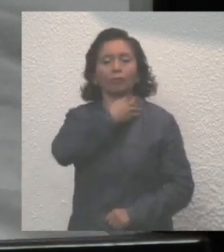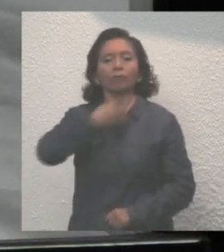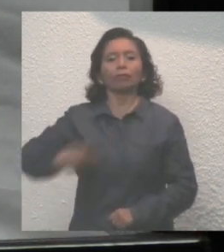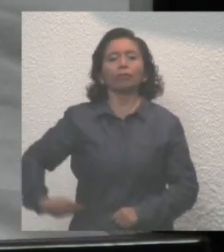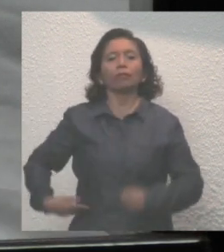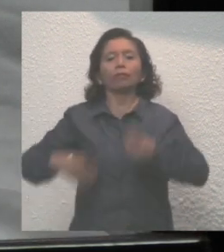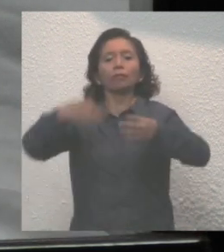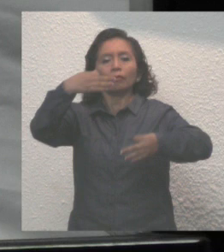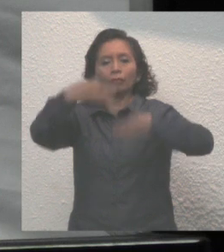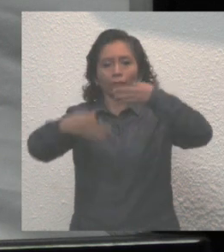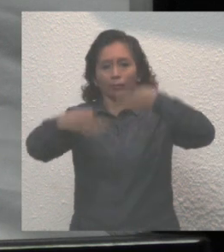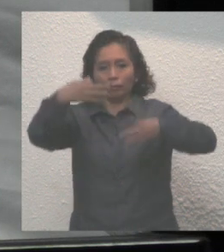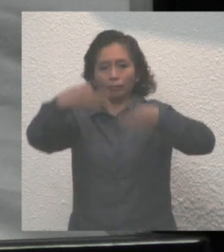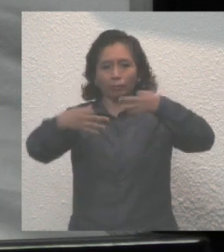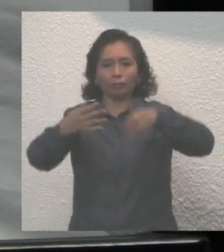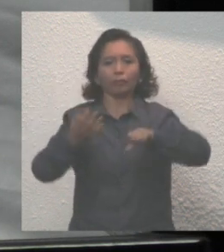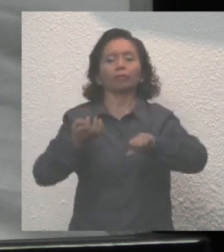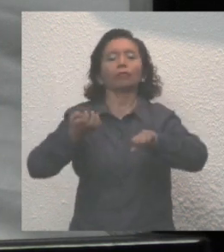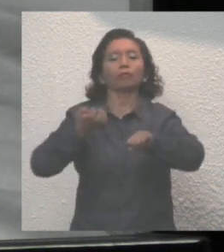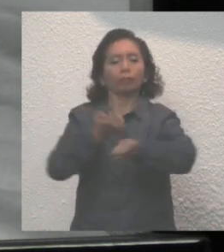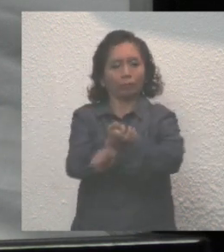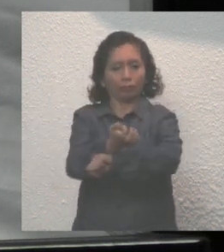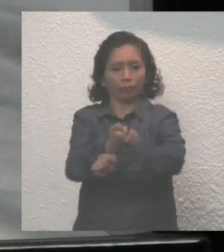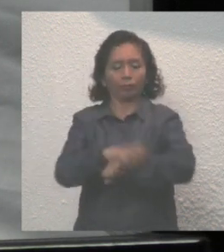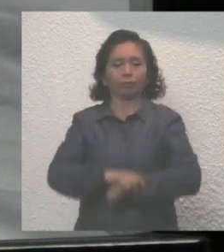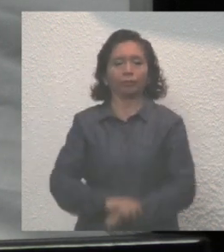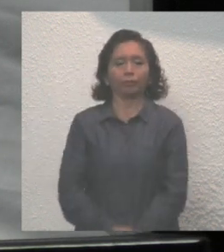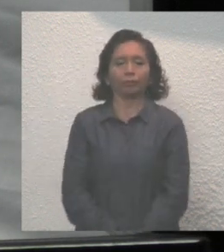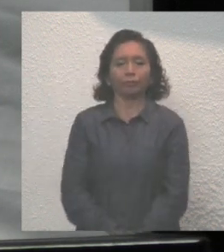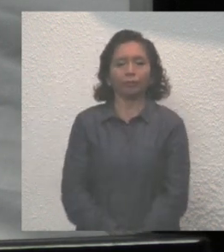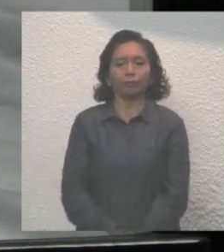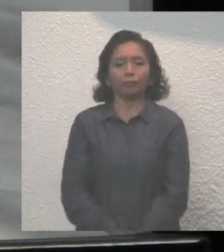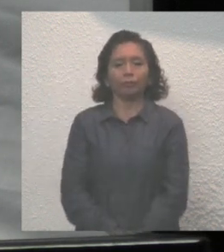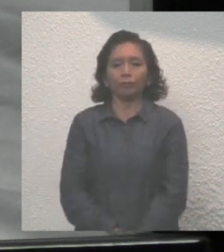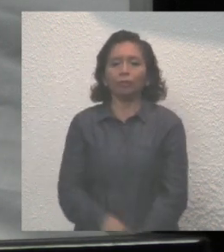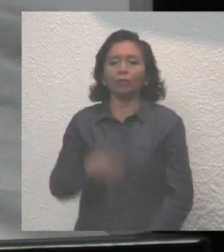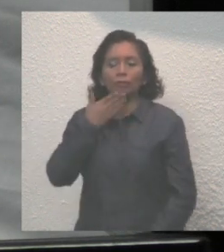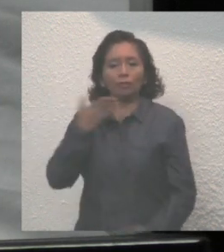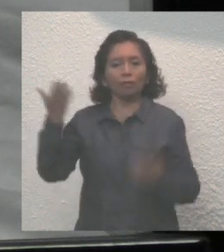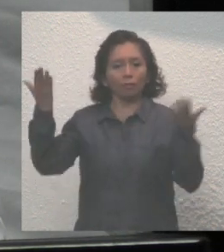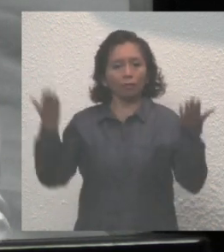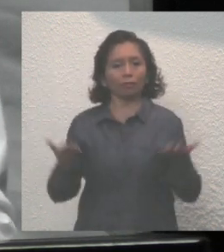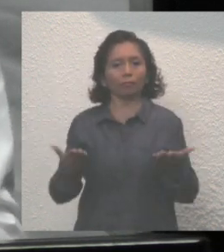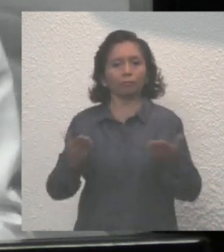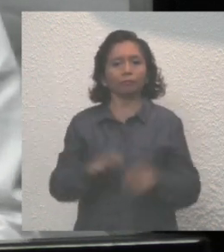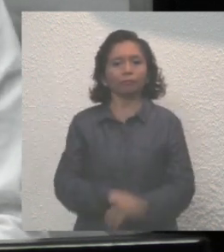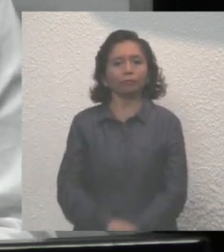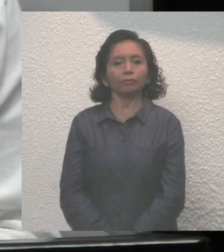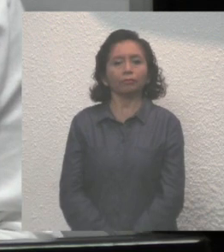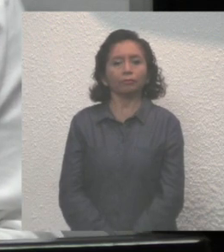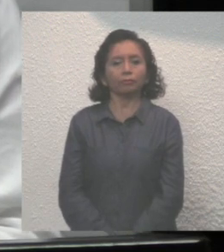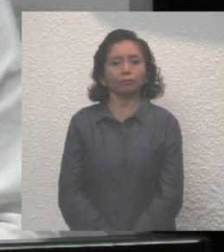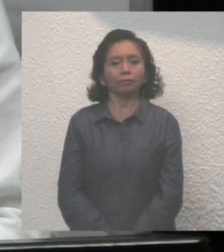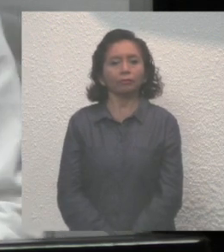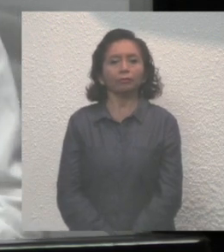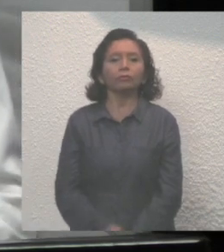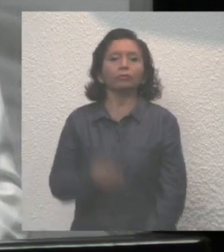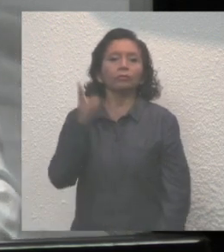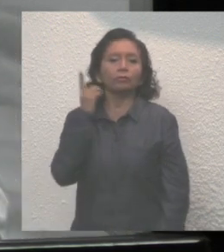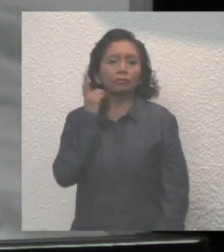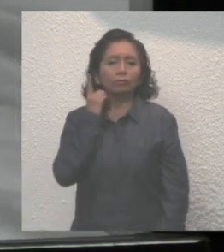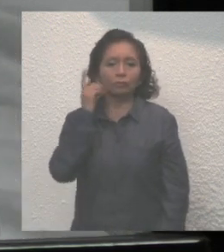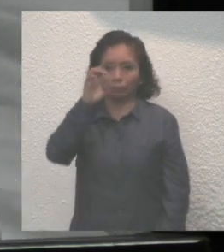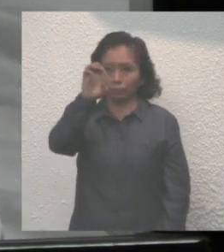presidente del Tribunal Superior de Justicia del Estado. Sean ustedes bienvenidos. Diputado